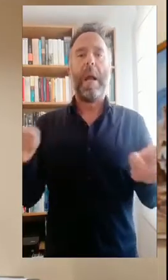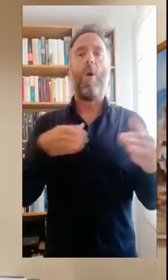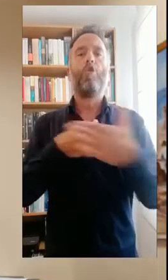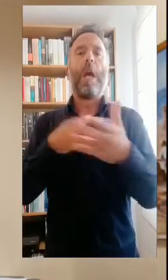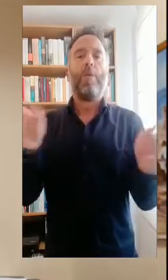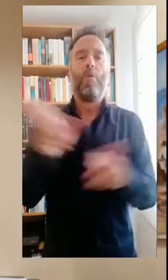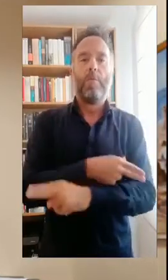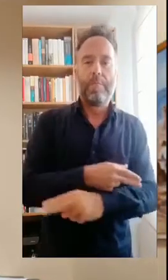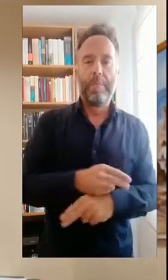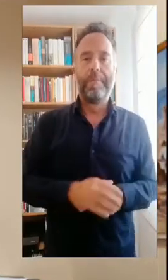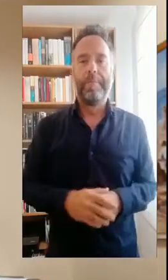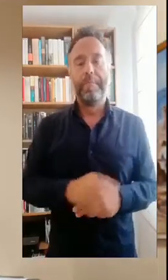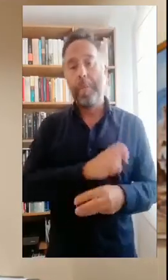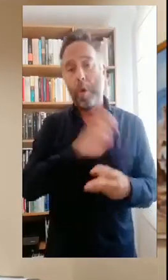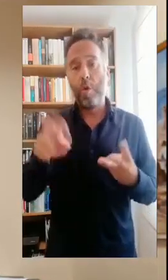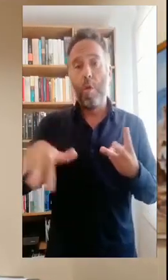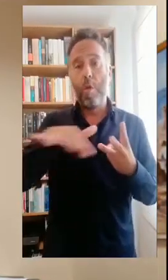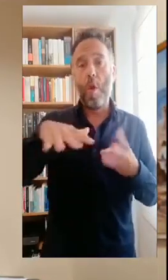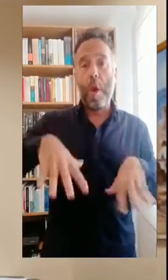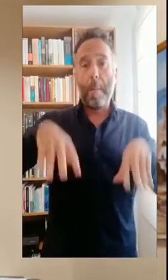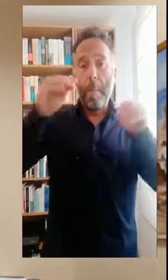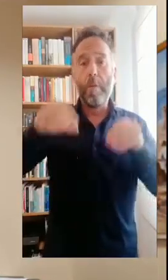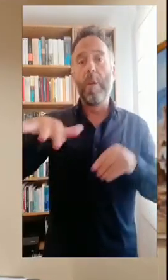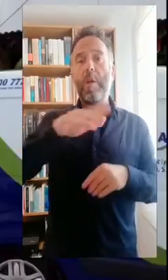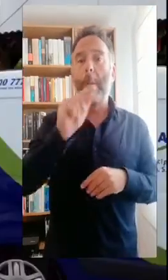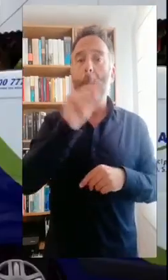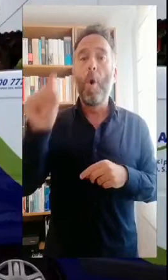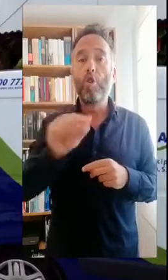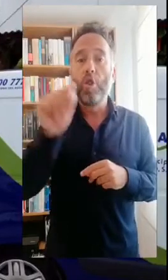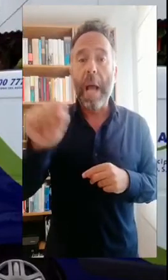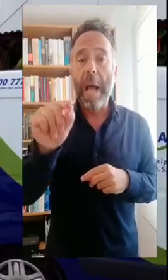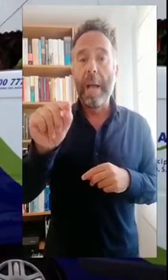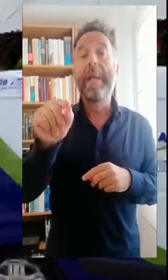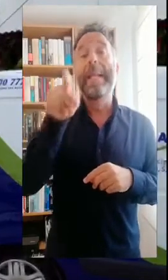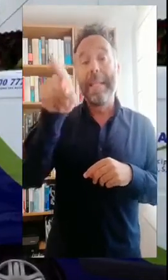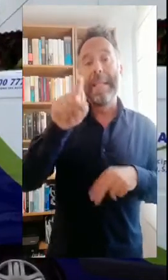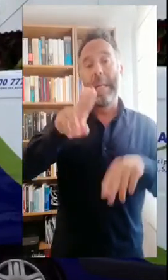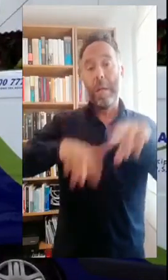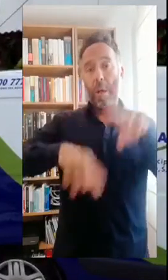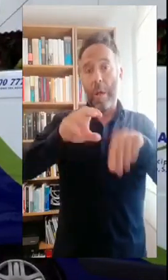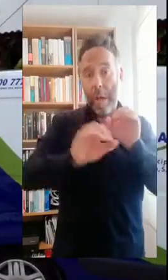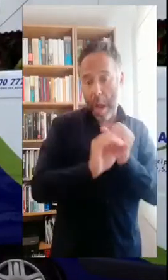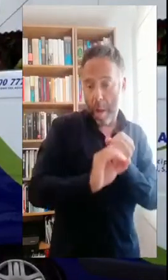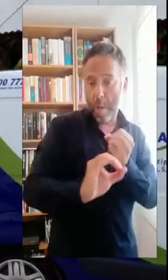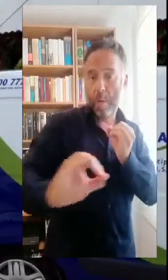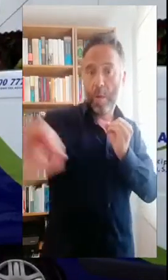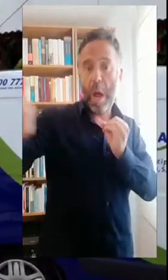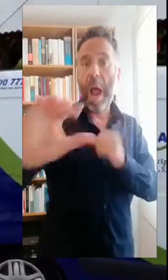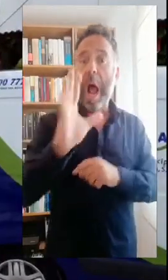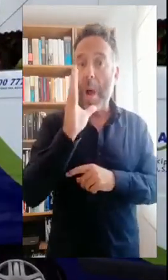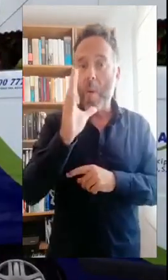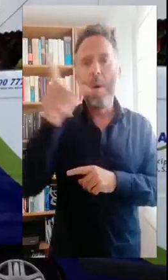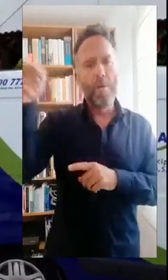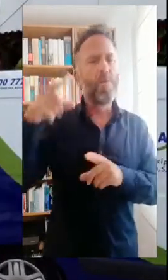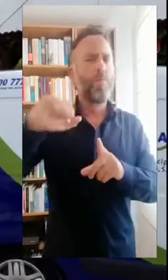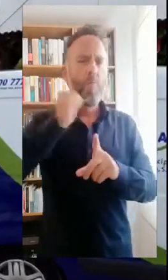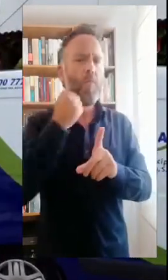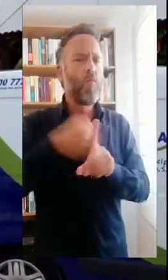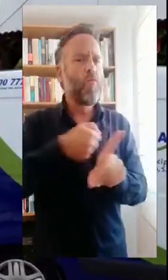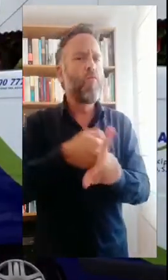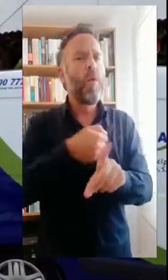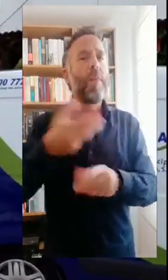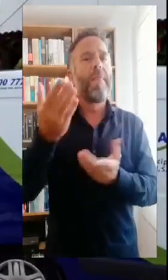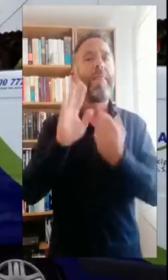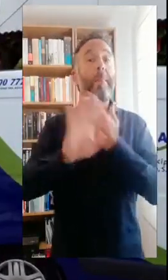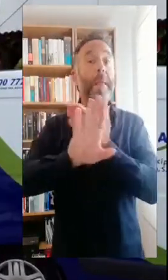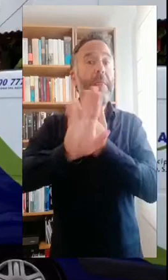de obstáculos. Concretamente en la zona de Los Montes, la barrera de las moscas, EMASA, está sustituyendo la infraestructura de agua potable, una situación muy demandada por